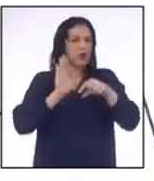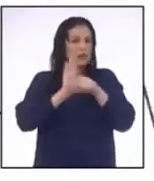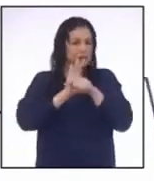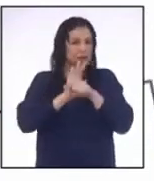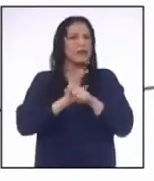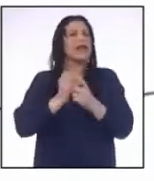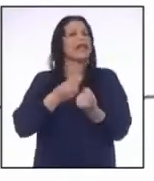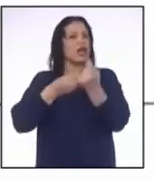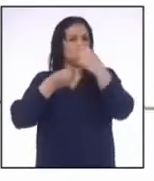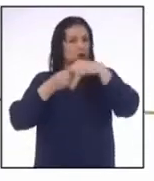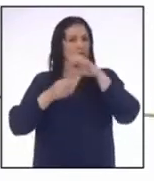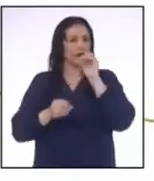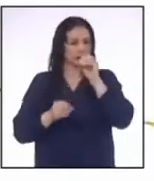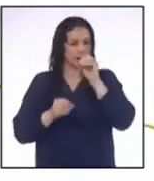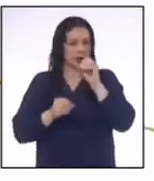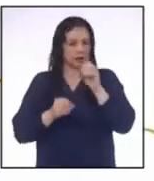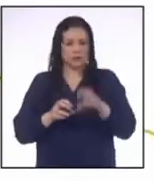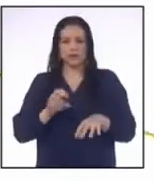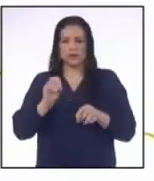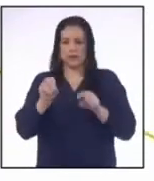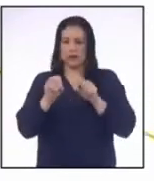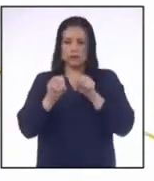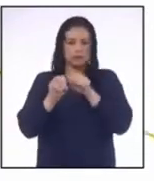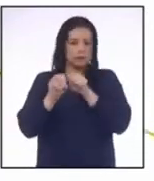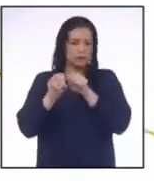y también el 0